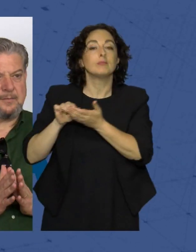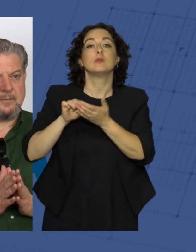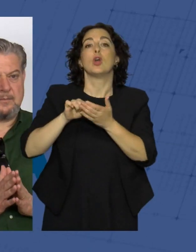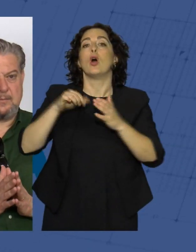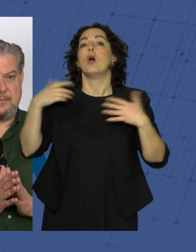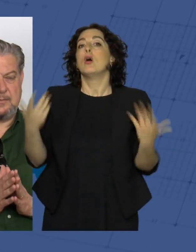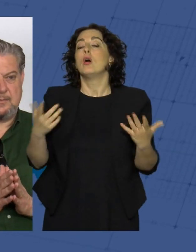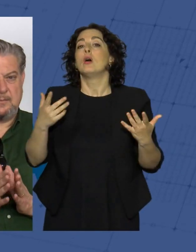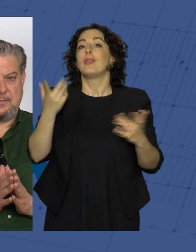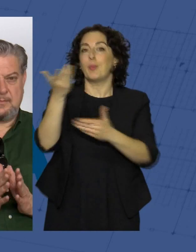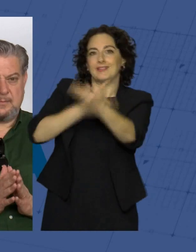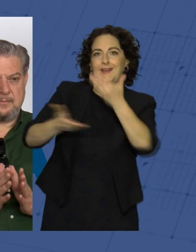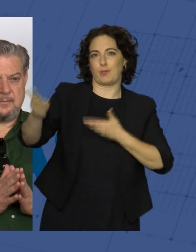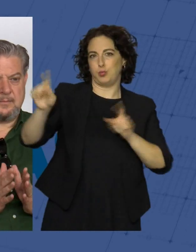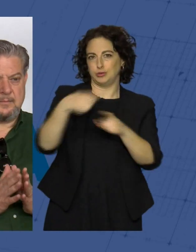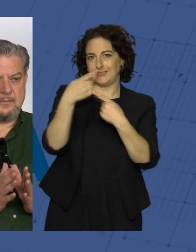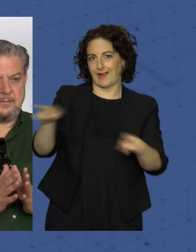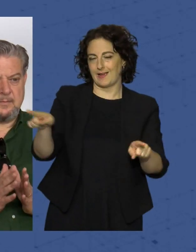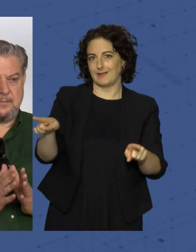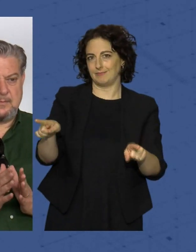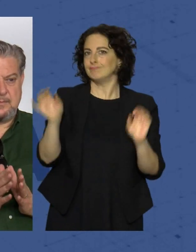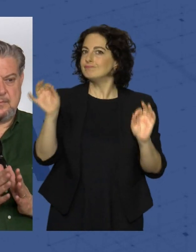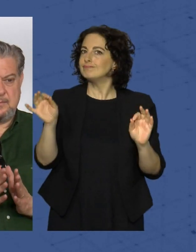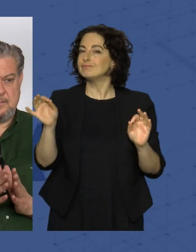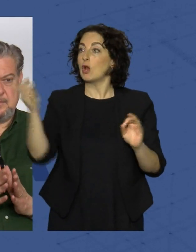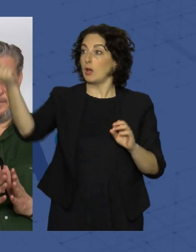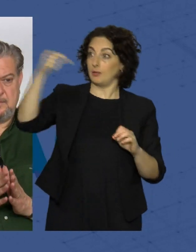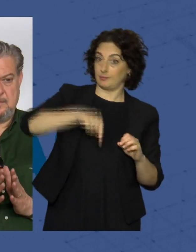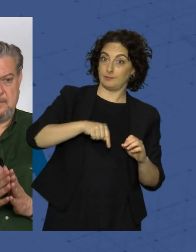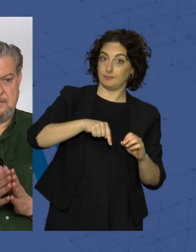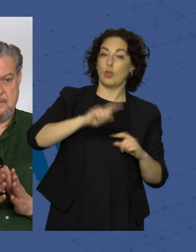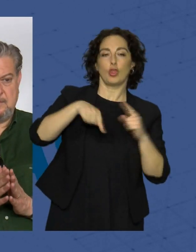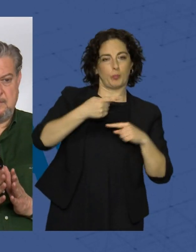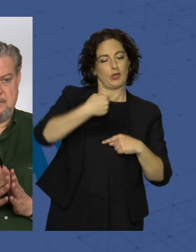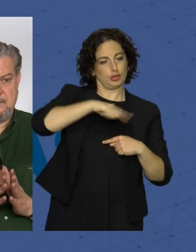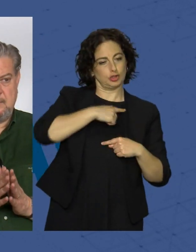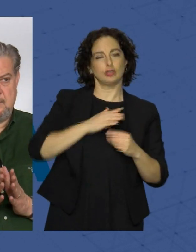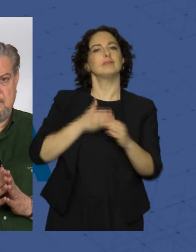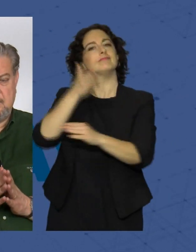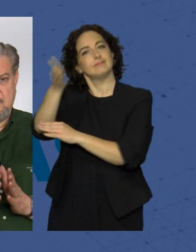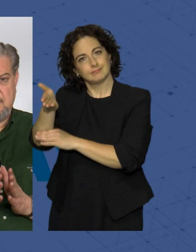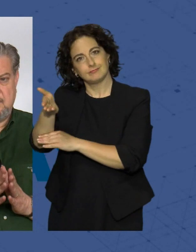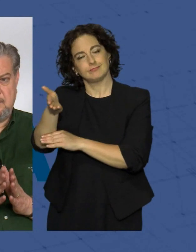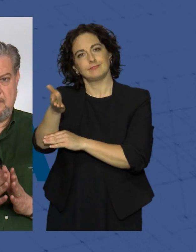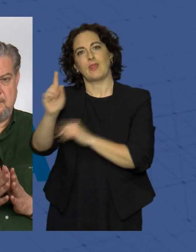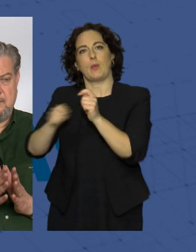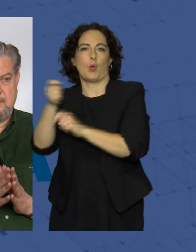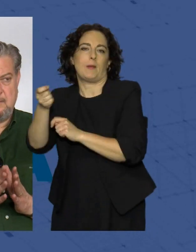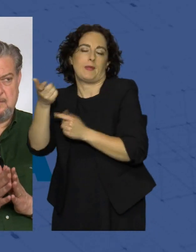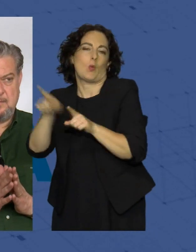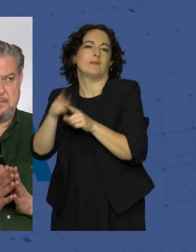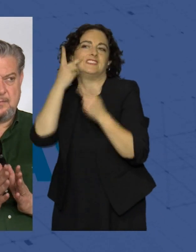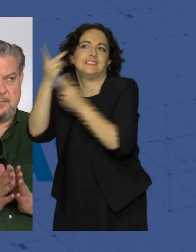que intercambio de músicas, tanto de los que vienen como que luego después nosotros siempre devolvemos la visita